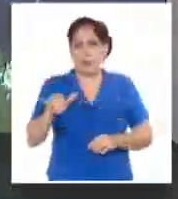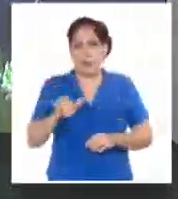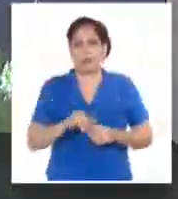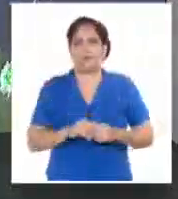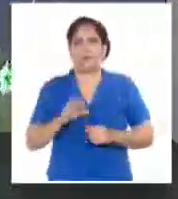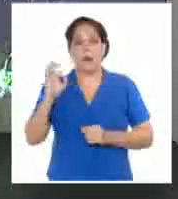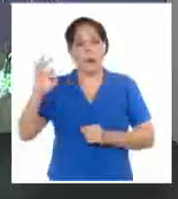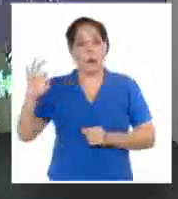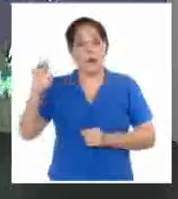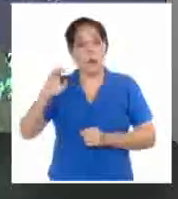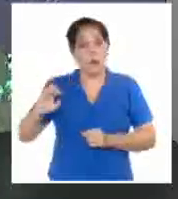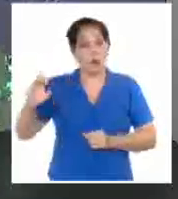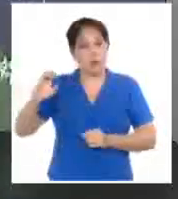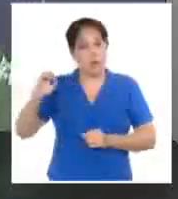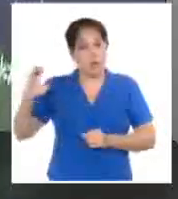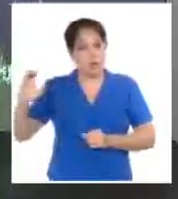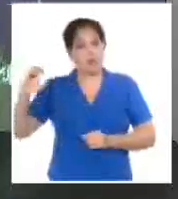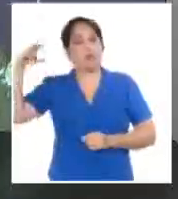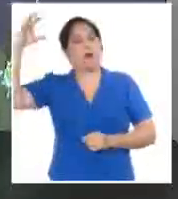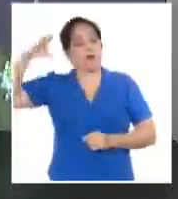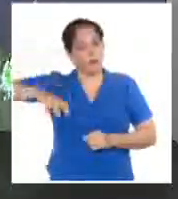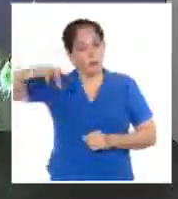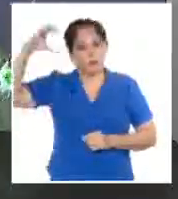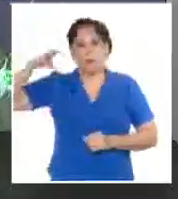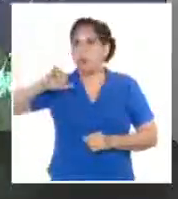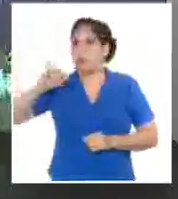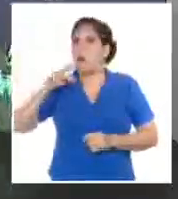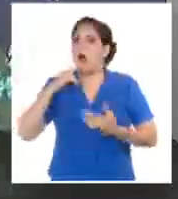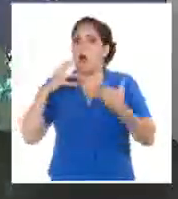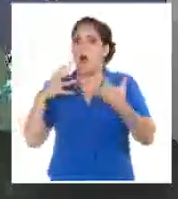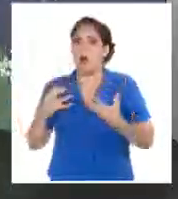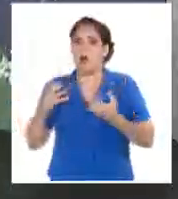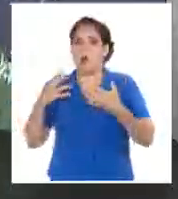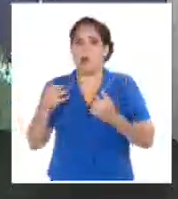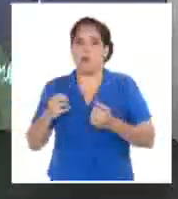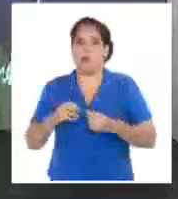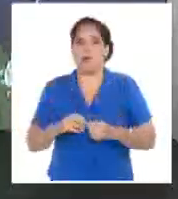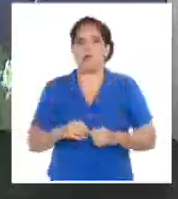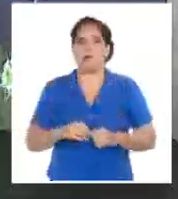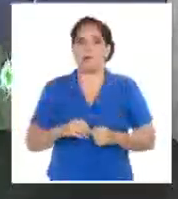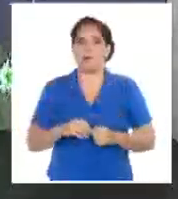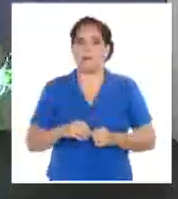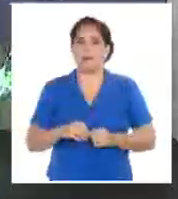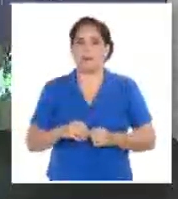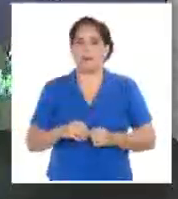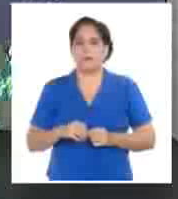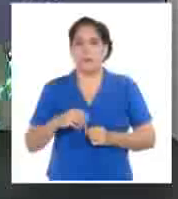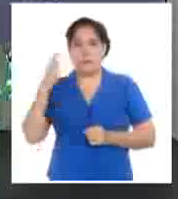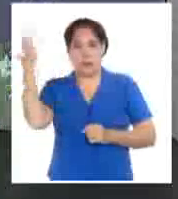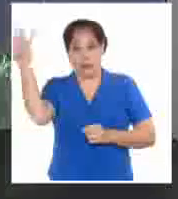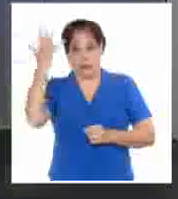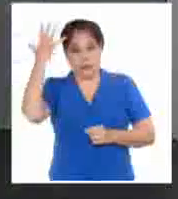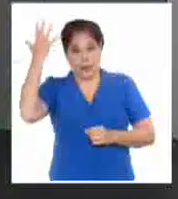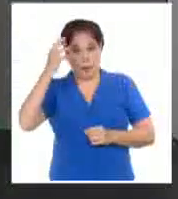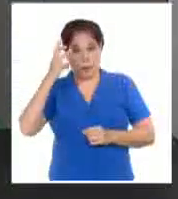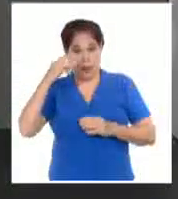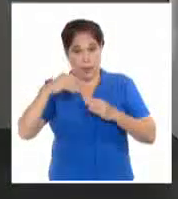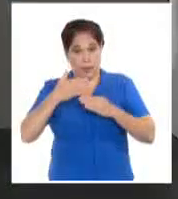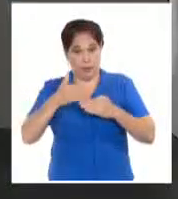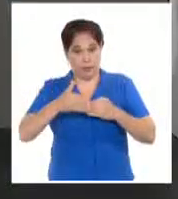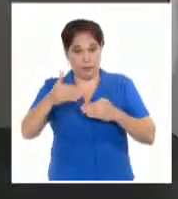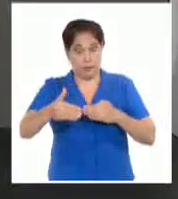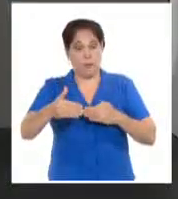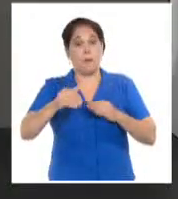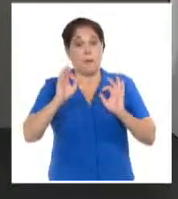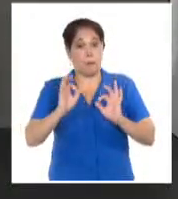occidente del país estimulados también por un flujo húmedo en las capas bajas de la atmósfera. pronóstico del tiempo para las próximas horas un amanecer